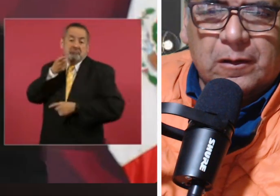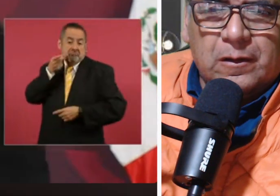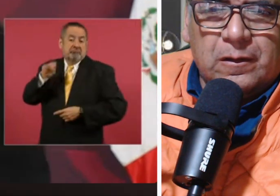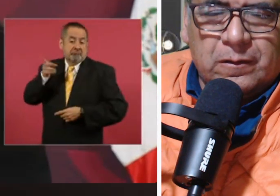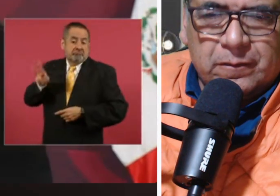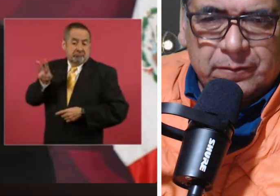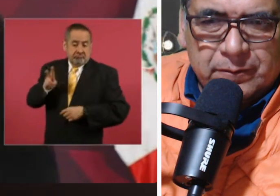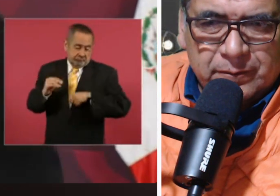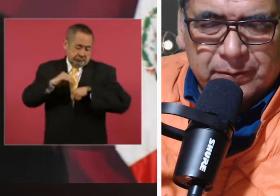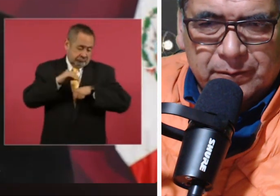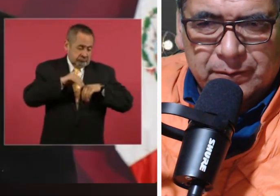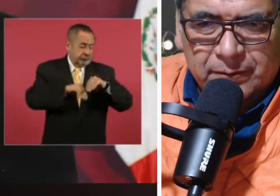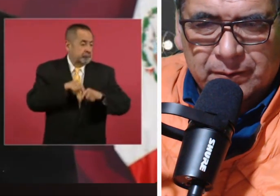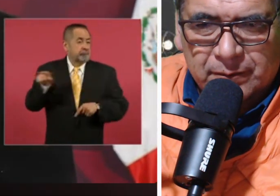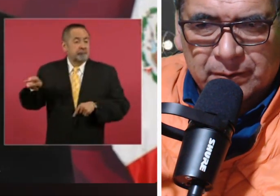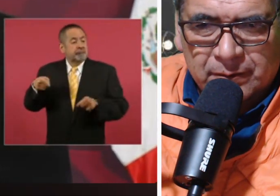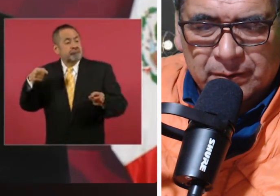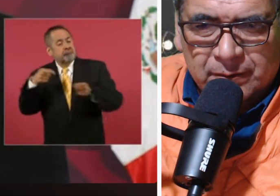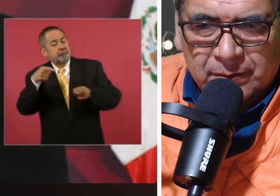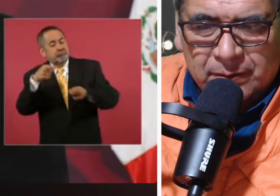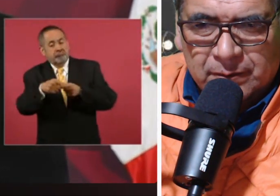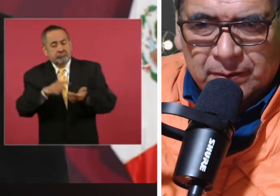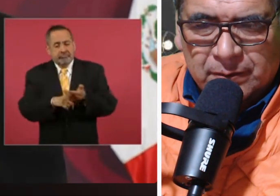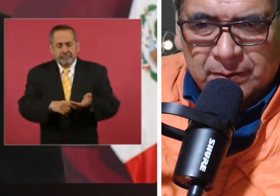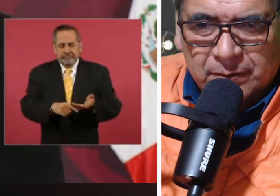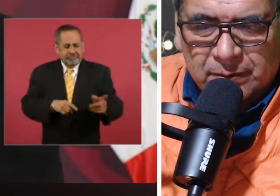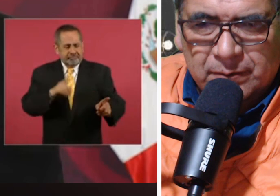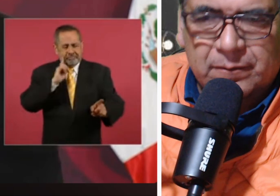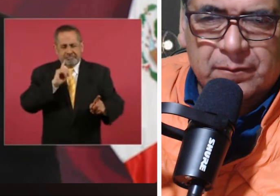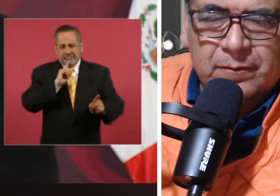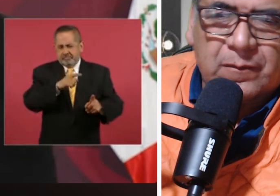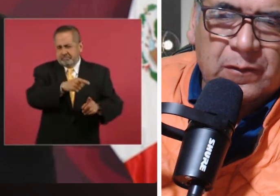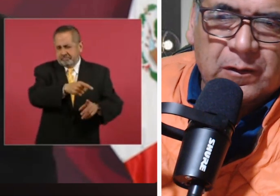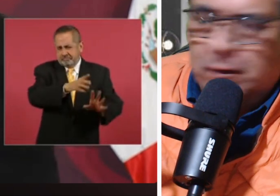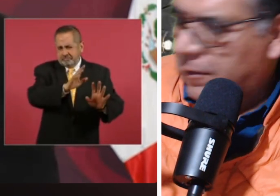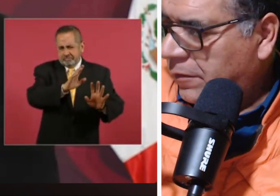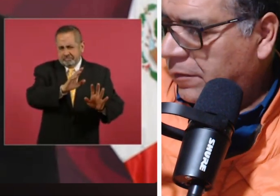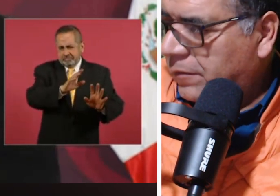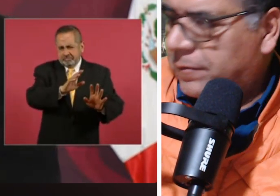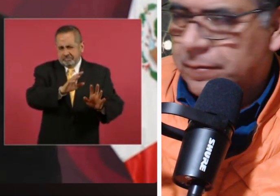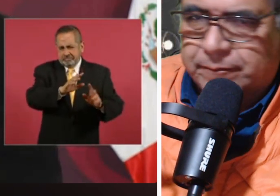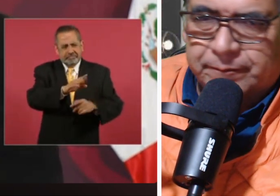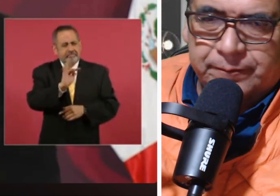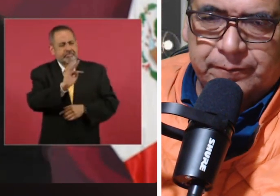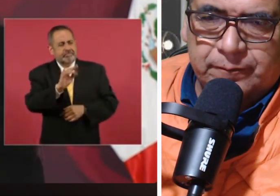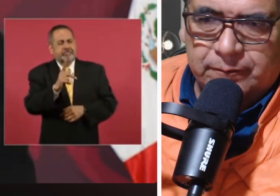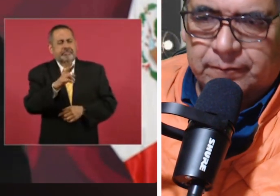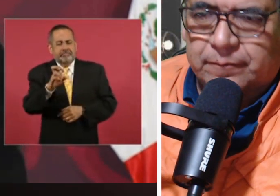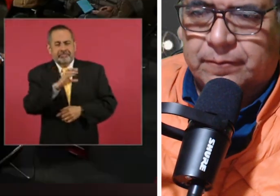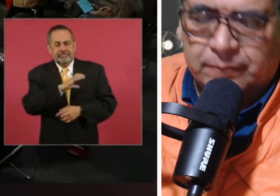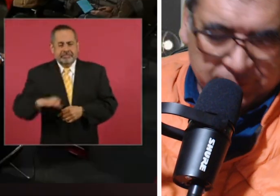insultando a una posible precandidata